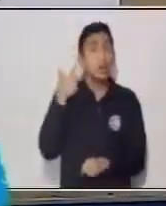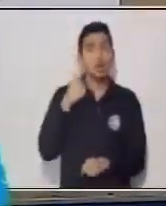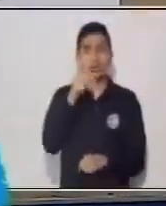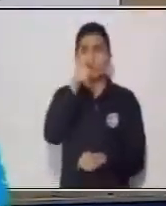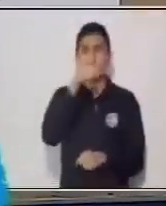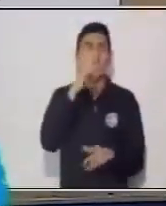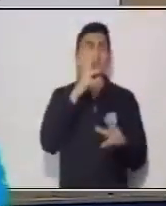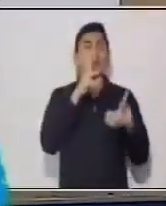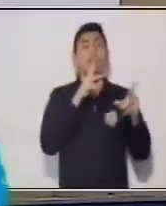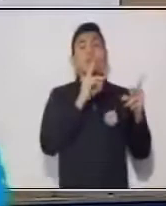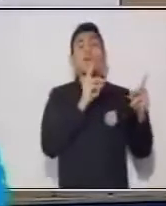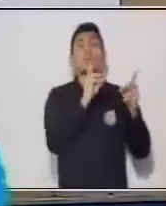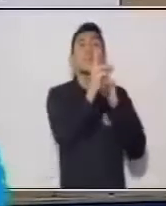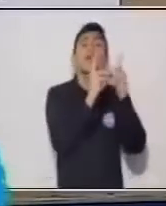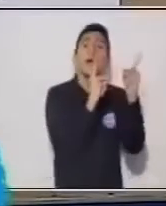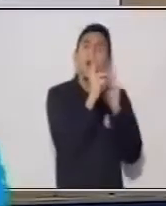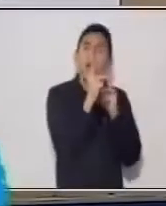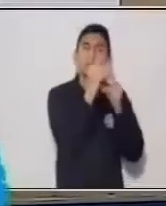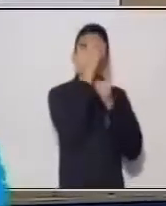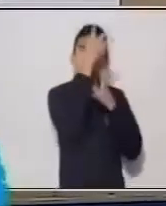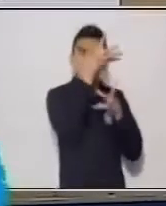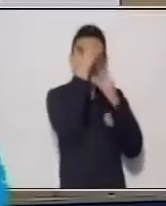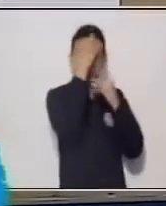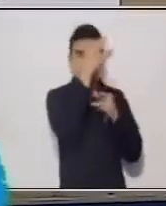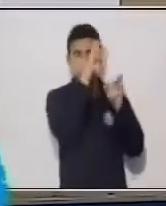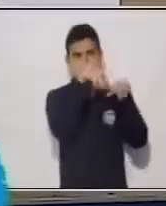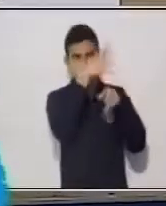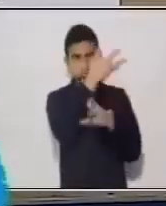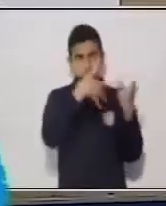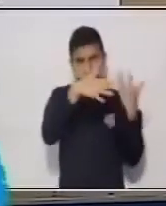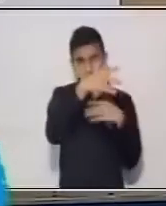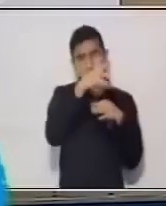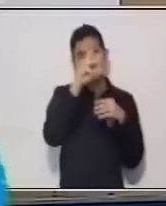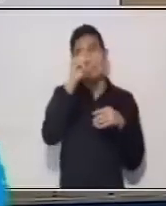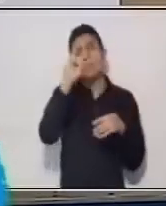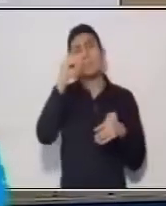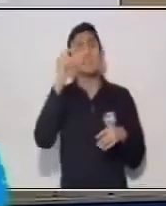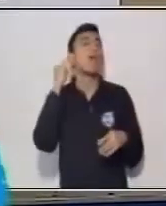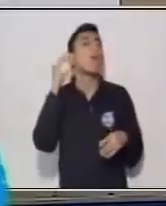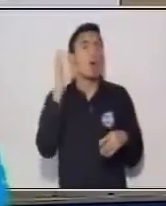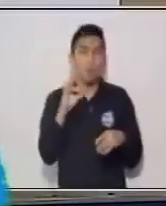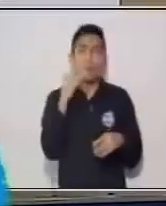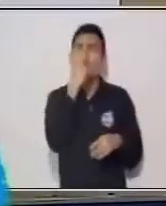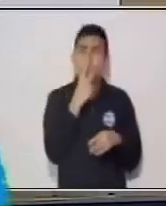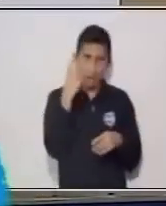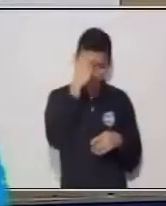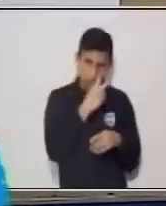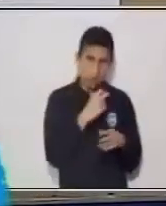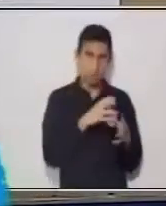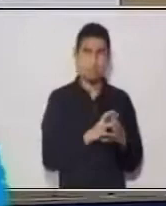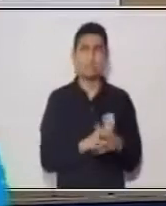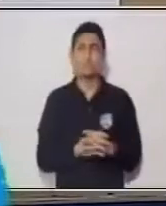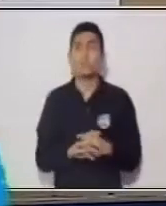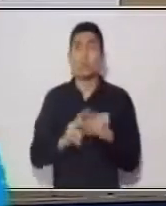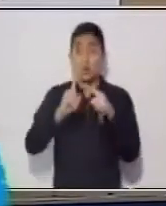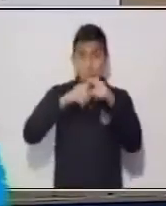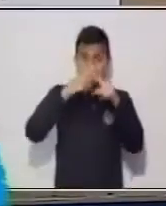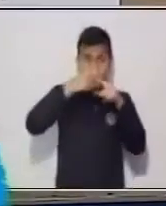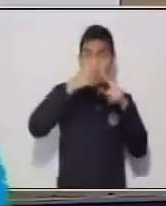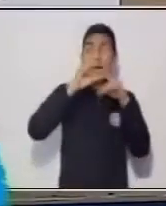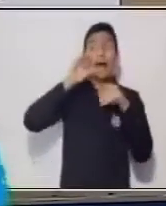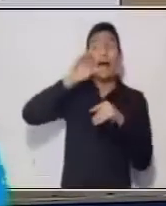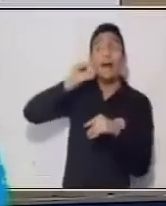diálogo o estás redactando, por decirlo de alguna forma, un diálogo oral. Cuando hablas